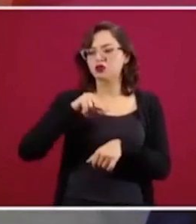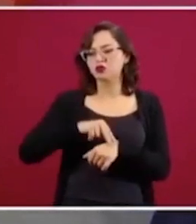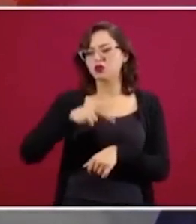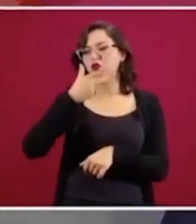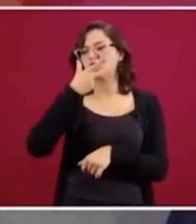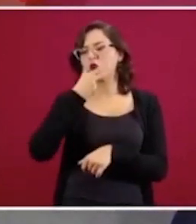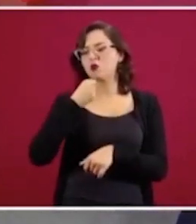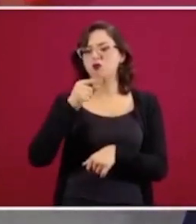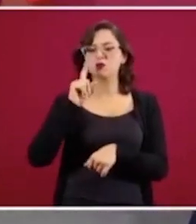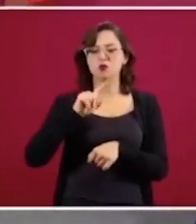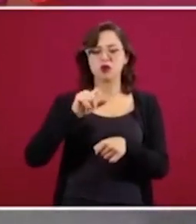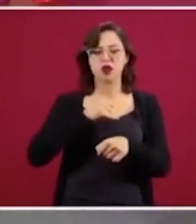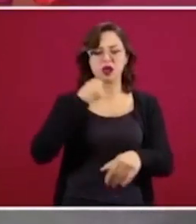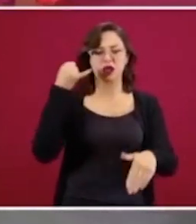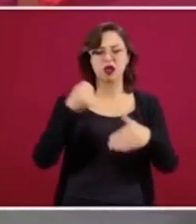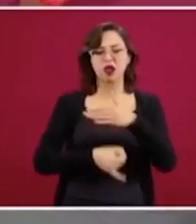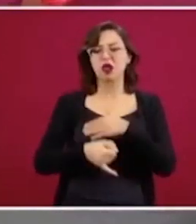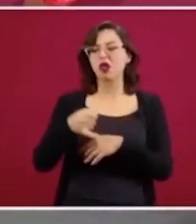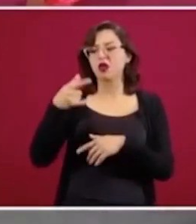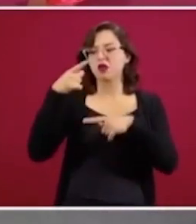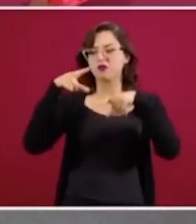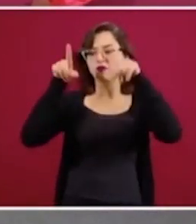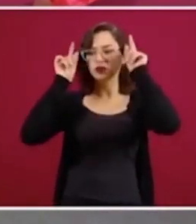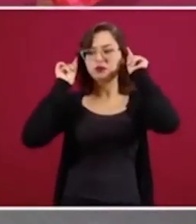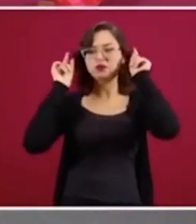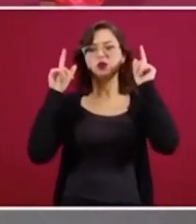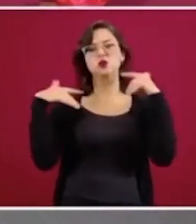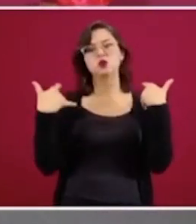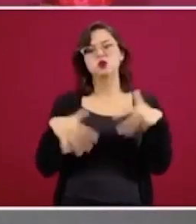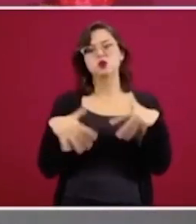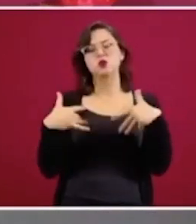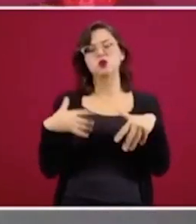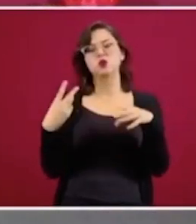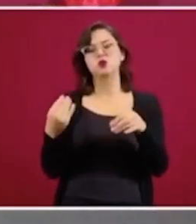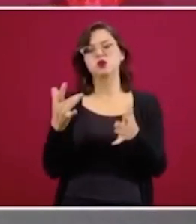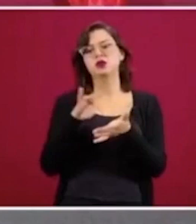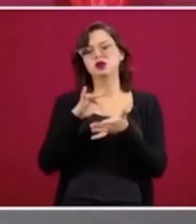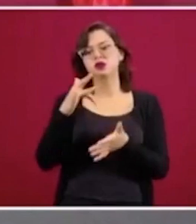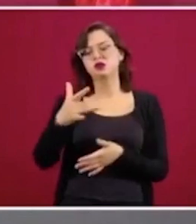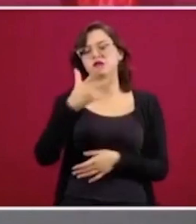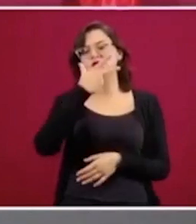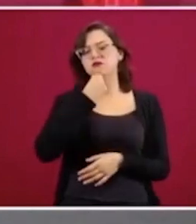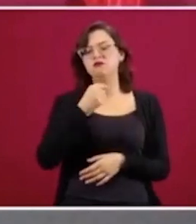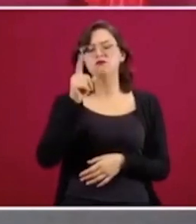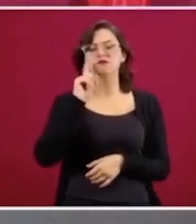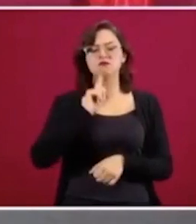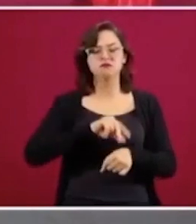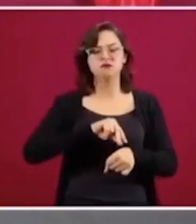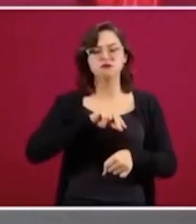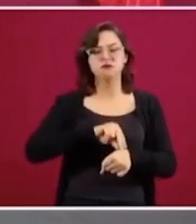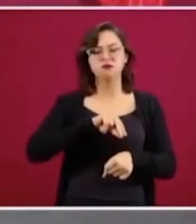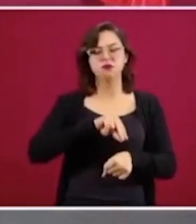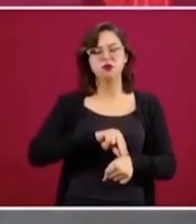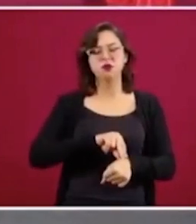enfermeras. Por cierto, muchas gracias a los médicos, les hemos hecho